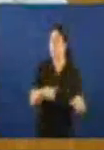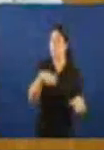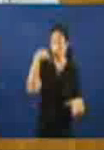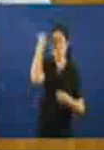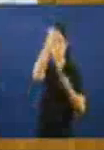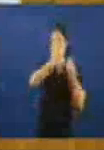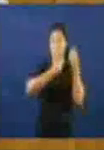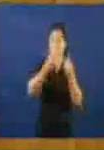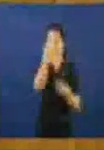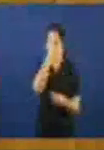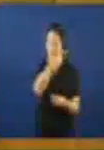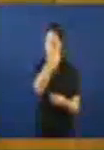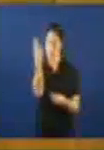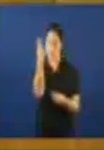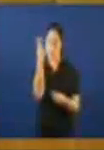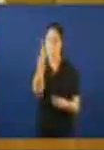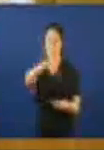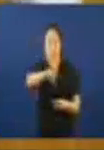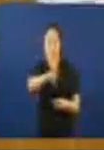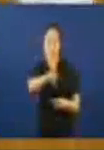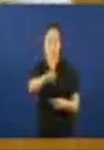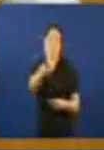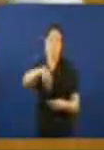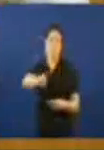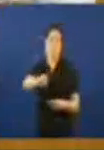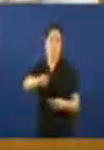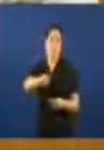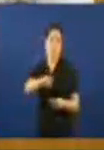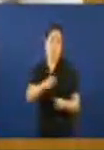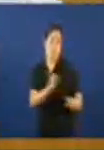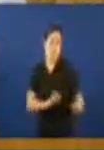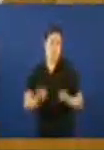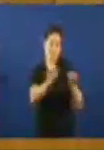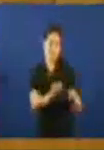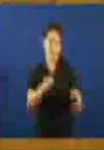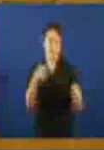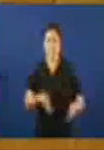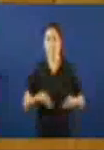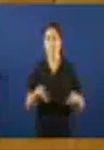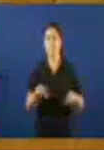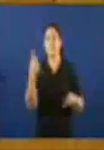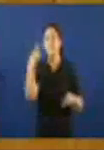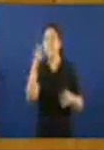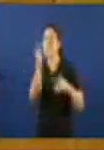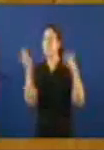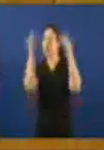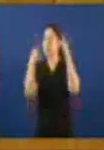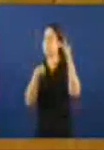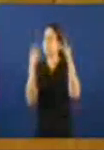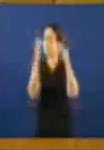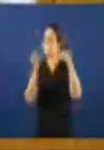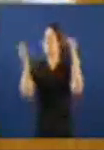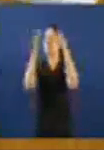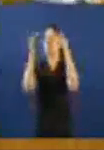católico que vostedes reencarnan agora como nos anos 40 do franquismo. E sabe o que imaxes me viñan? A dos filmes